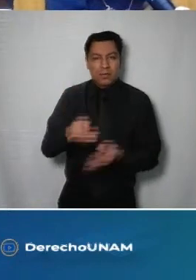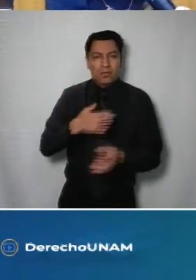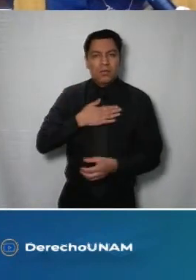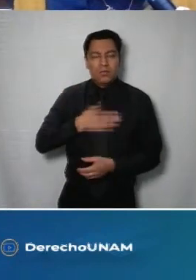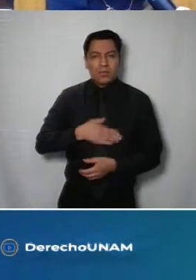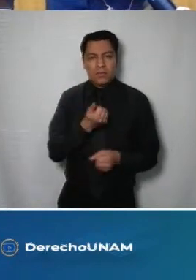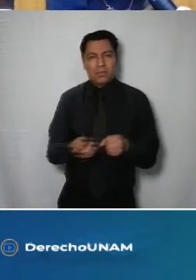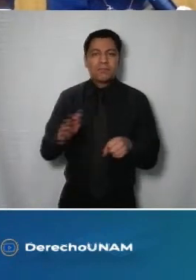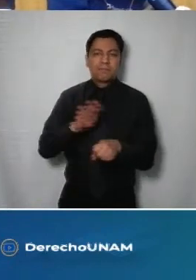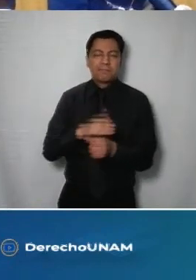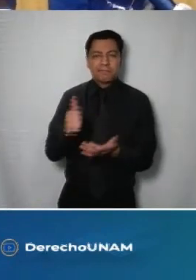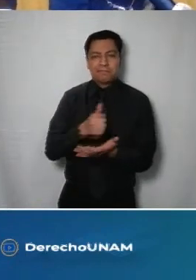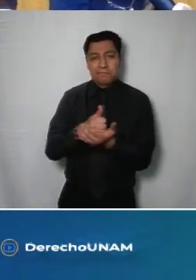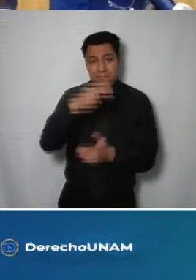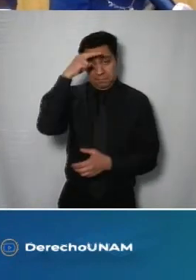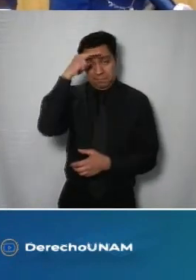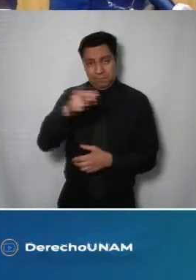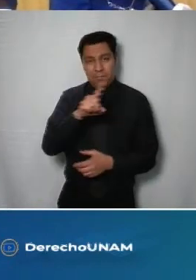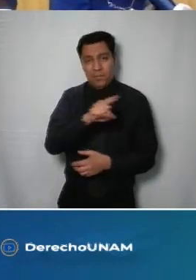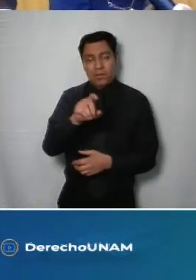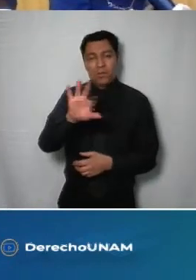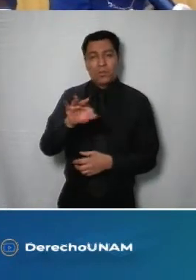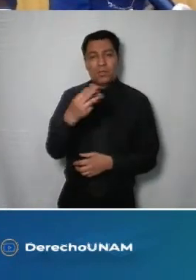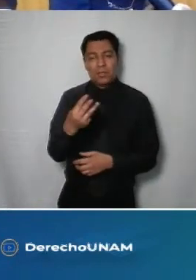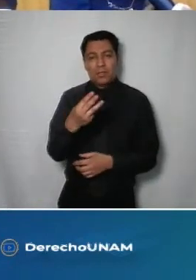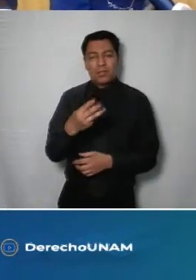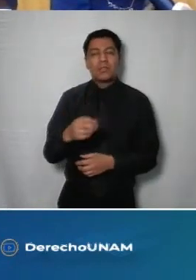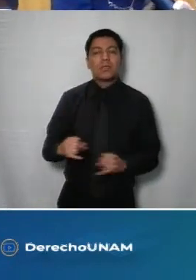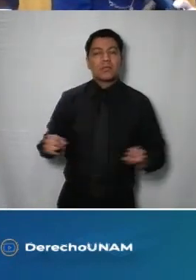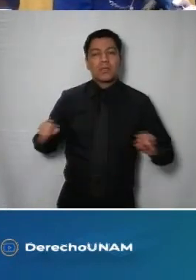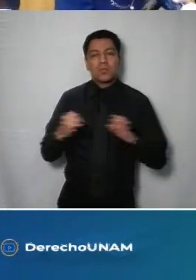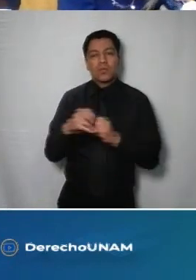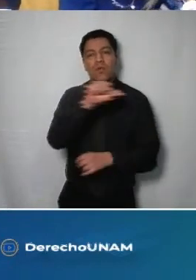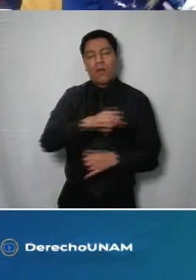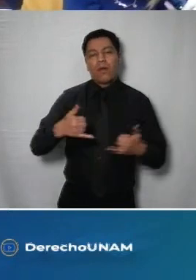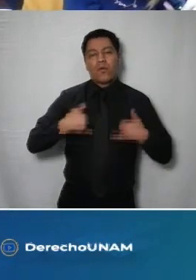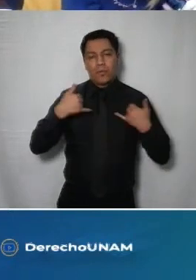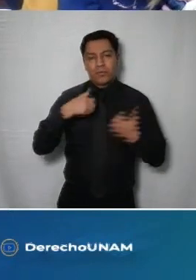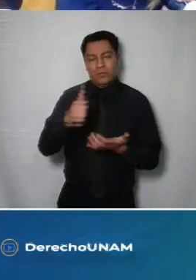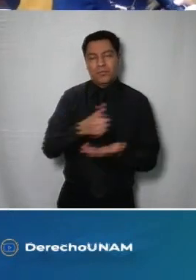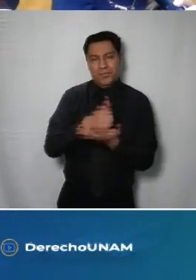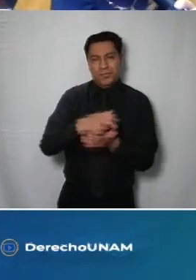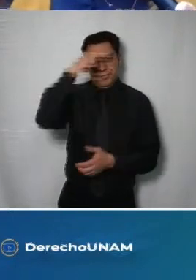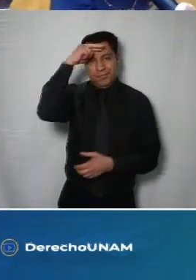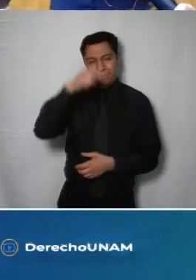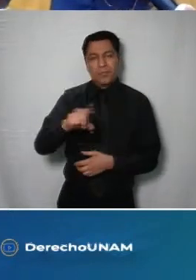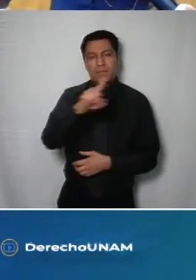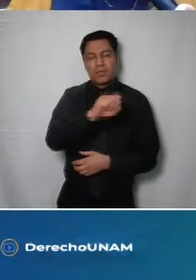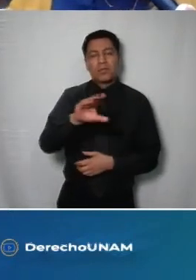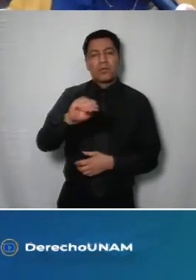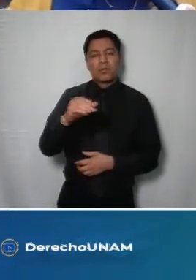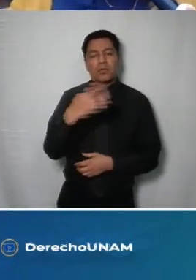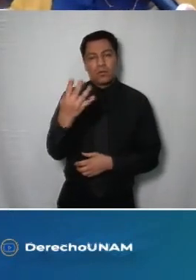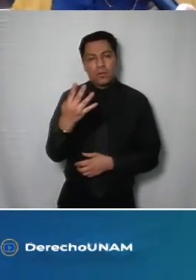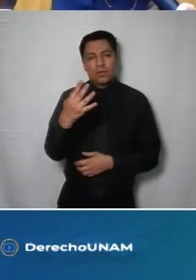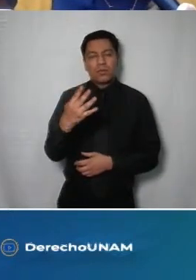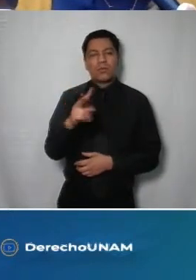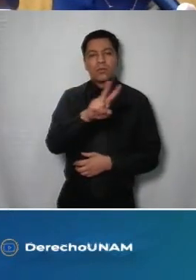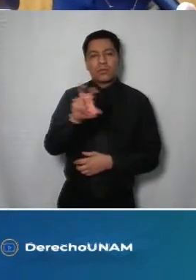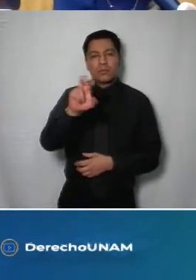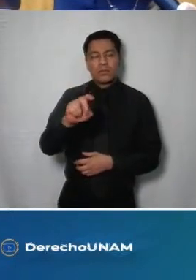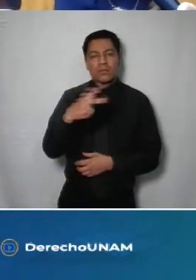Administrativa de la Ciudad de México 143 del Instituto de la Juventud de la Ciudad de México 194 y